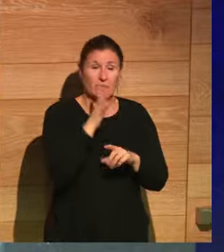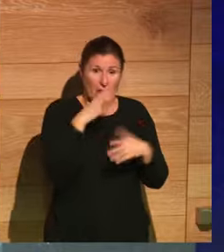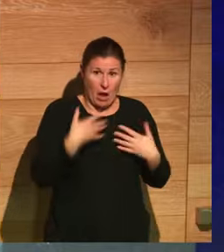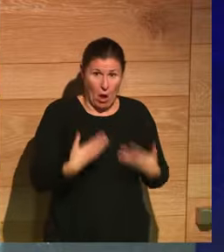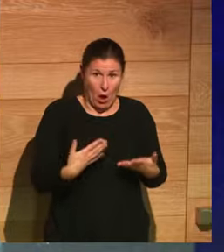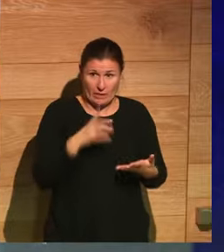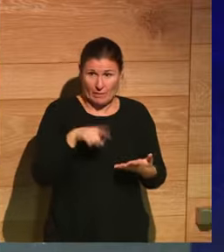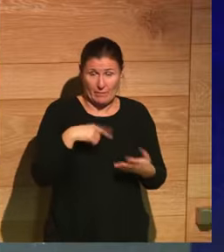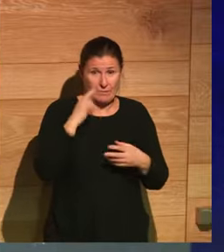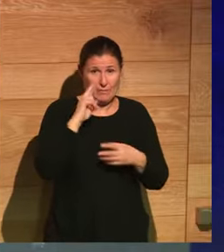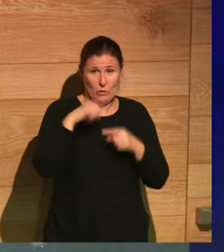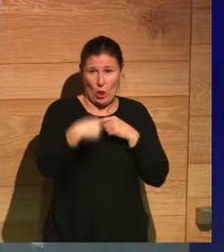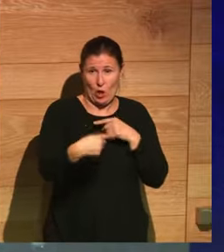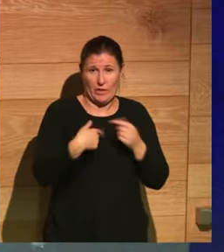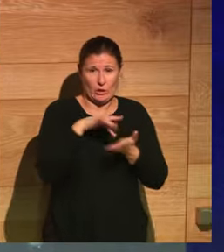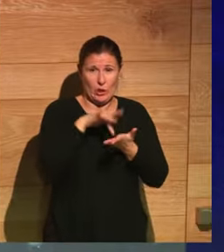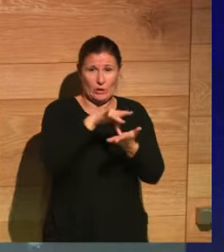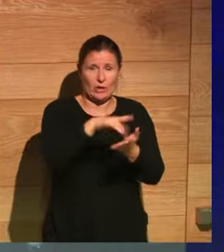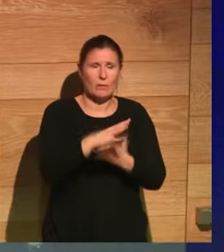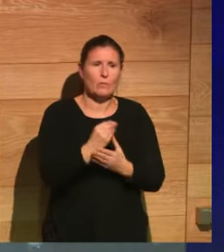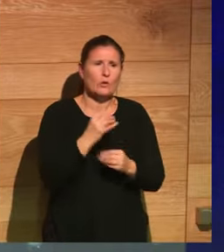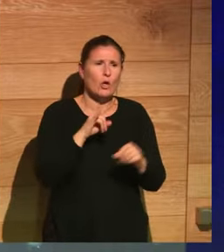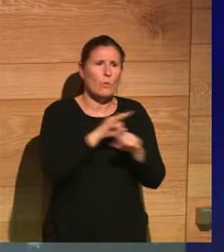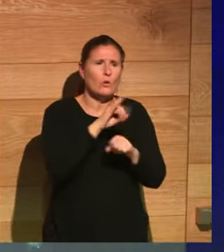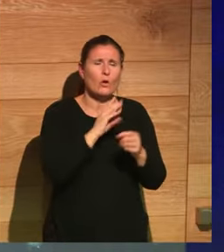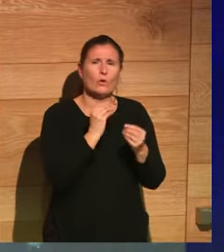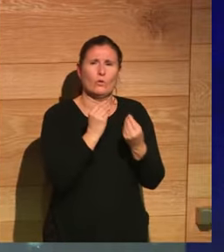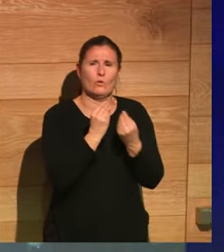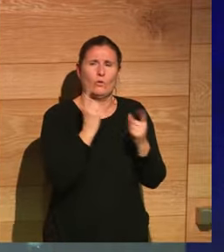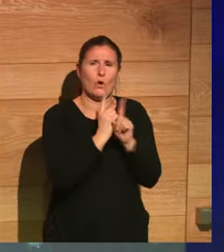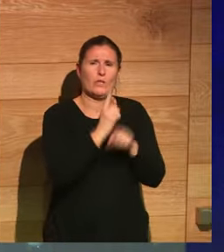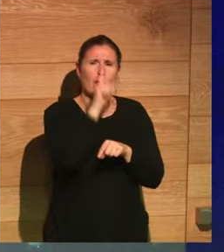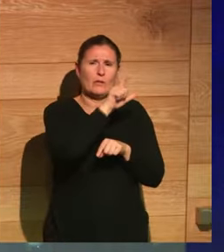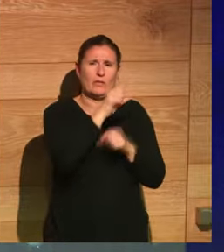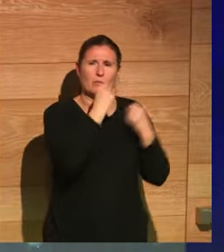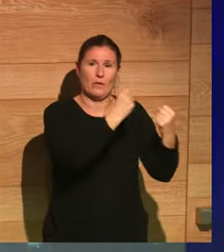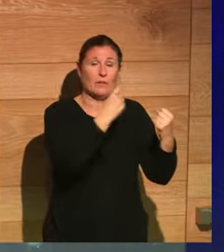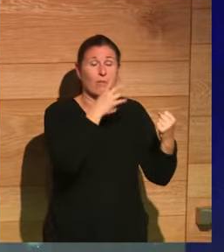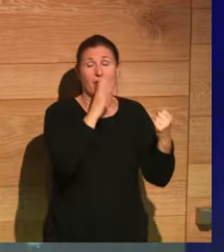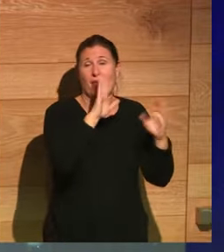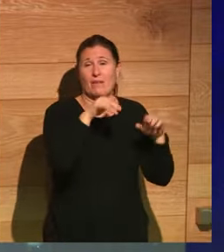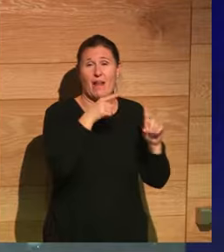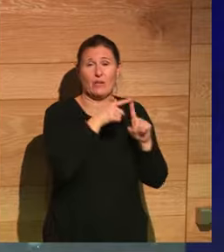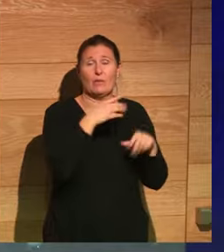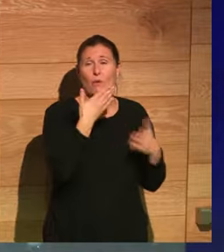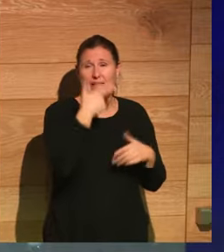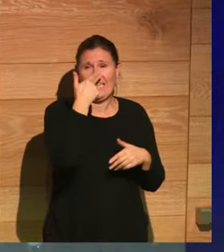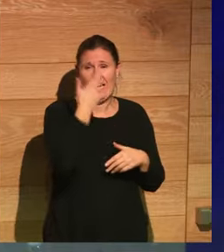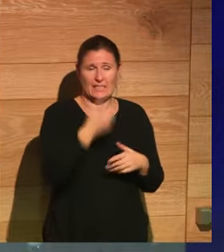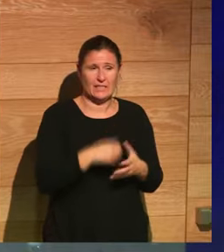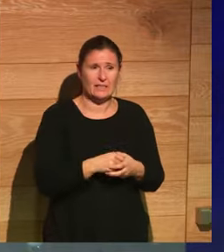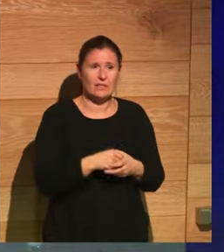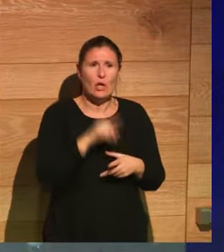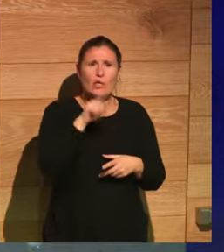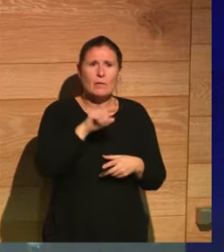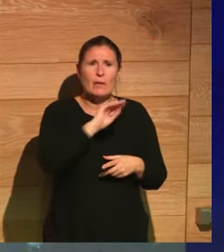todos los días. Hemos dicho que hay muchos bulos contra los poderosos, porque hay un interés. Y luego, os quería preguntar, porque a mí hay